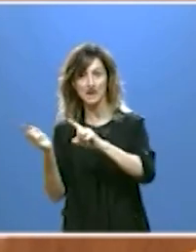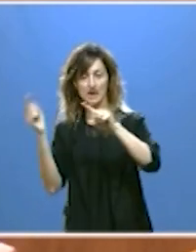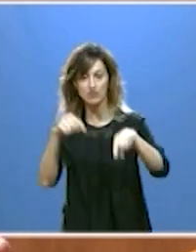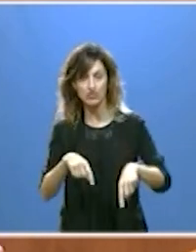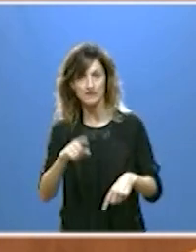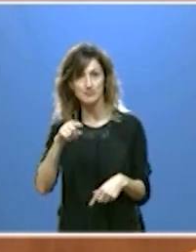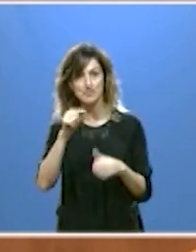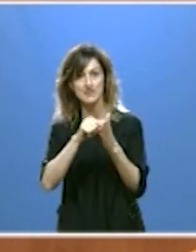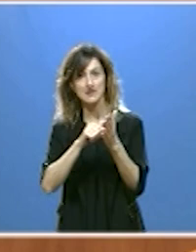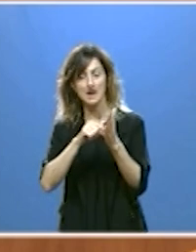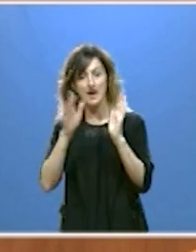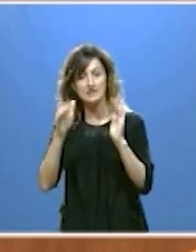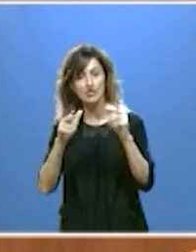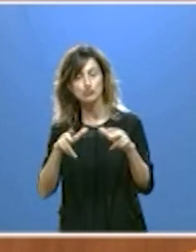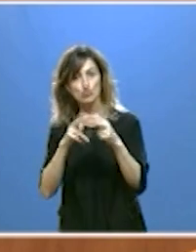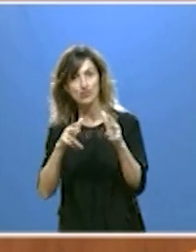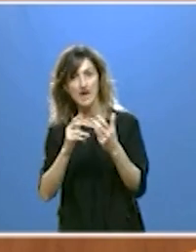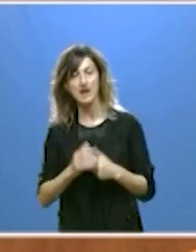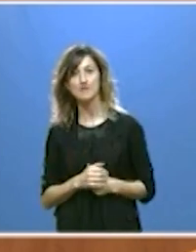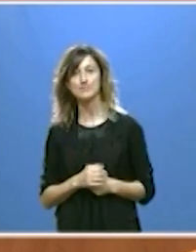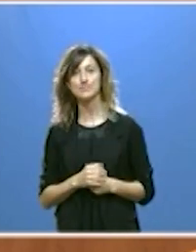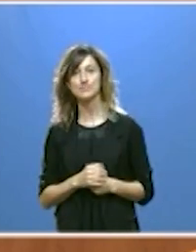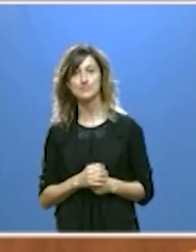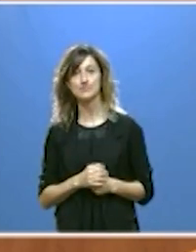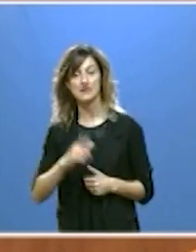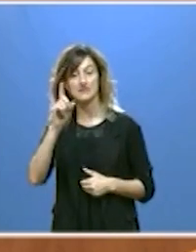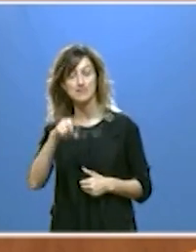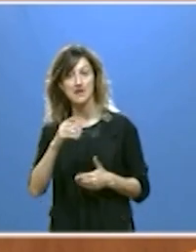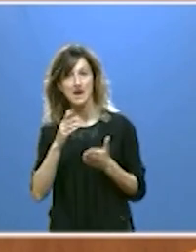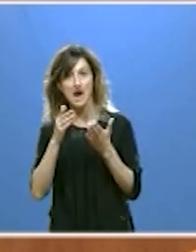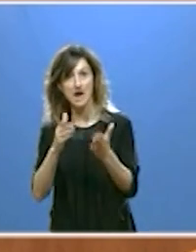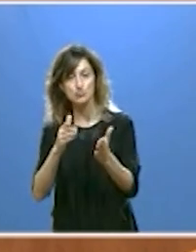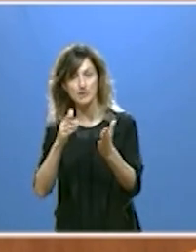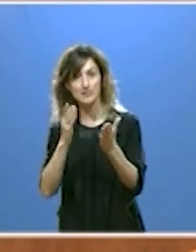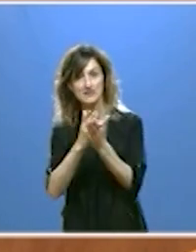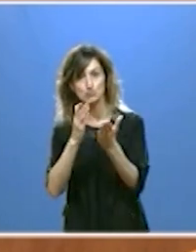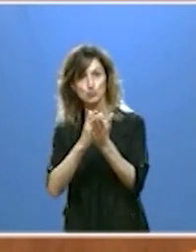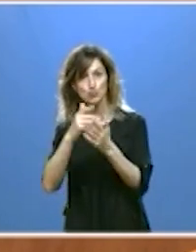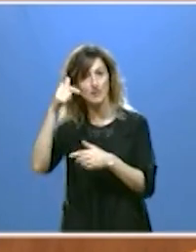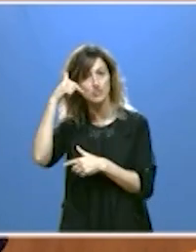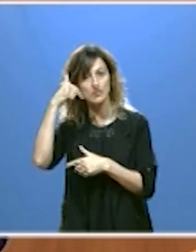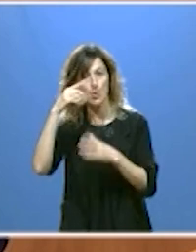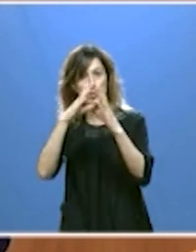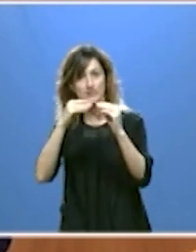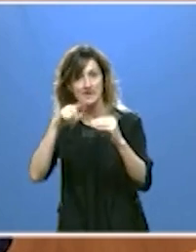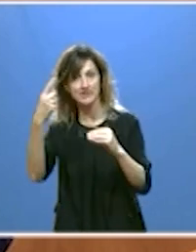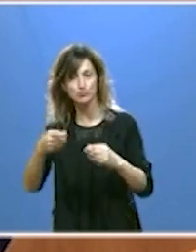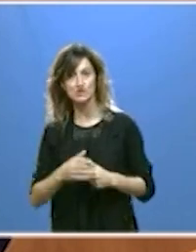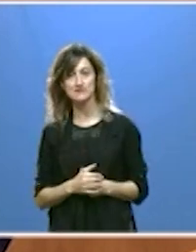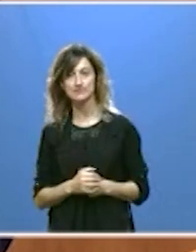medidas de integración social y también ayudas para estudios de progrado en nuestras universidades